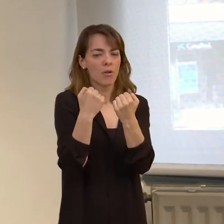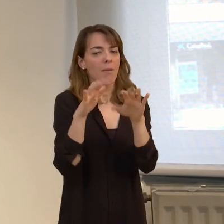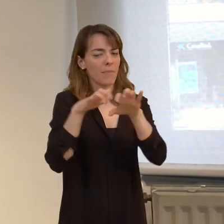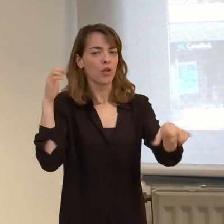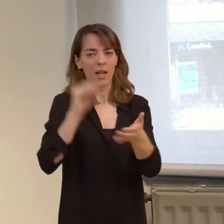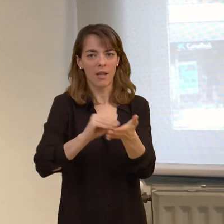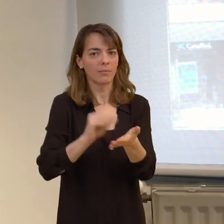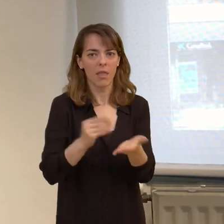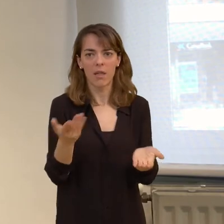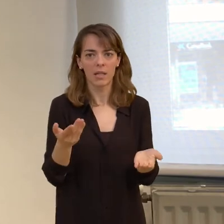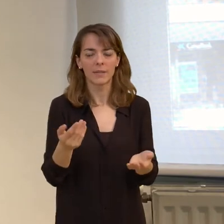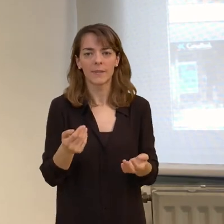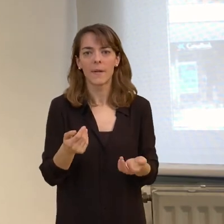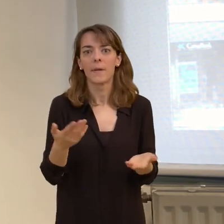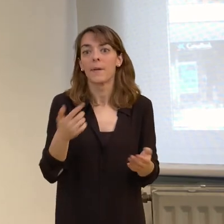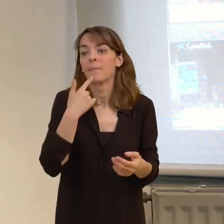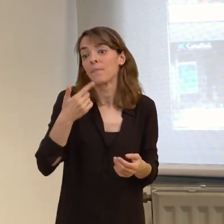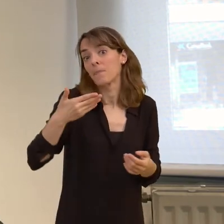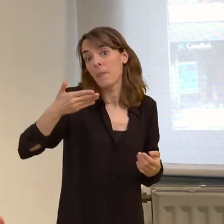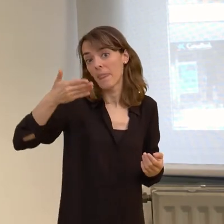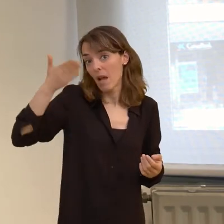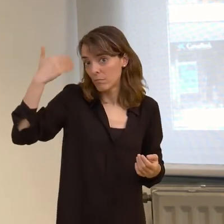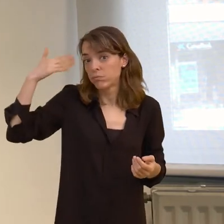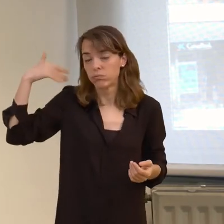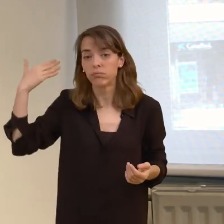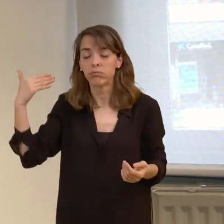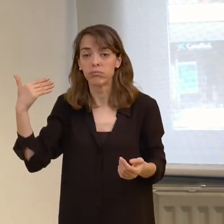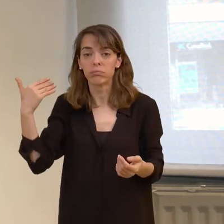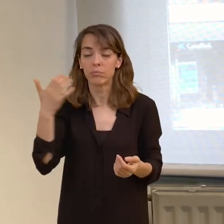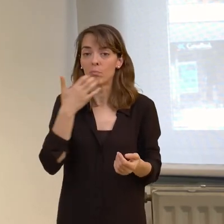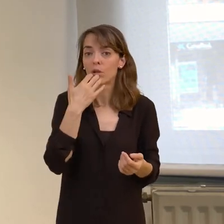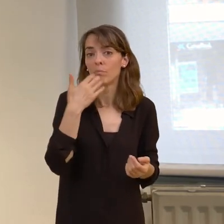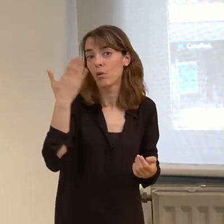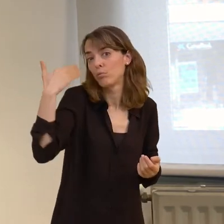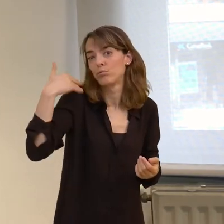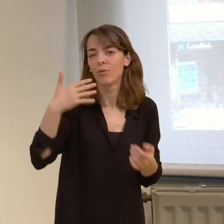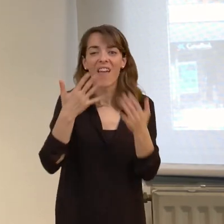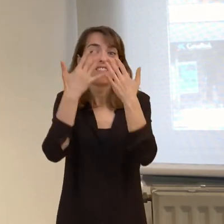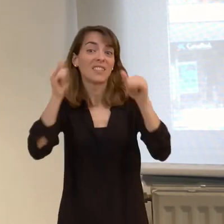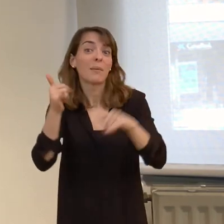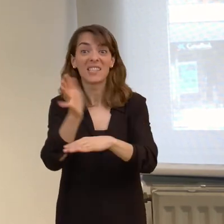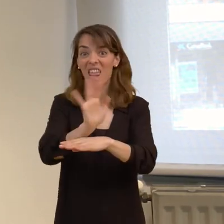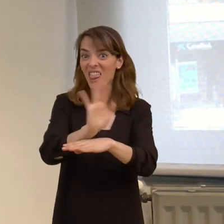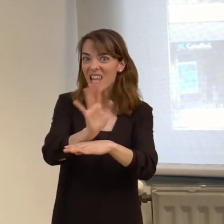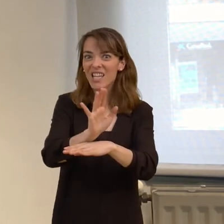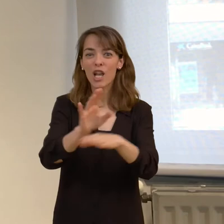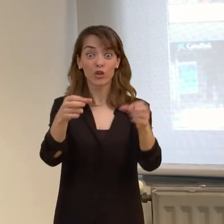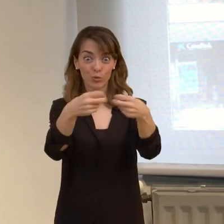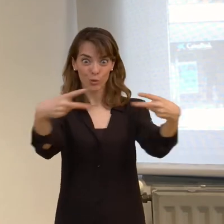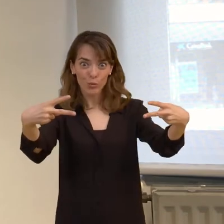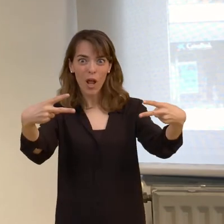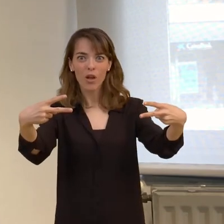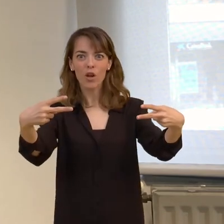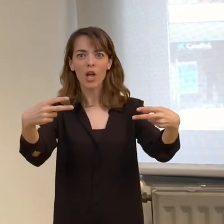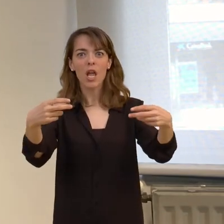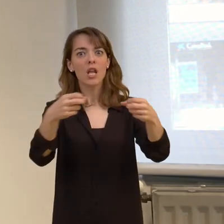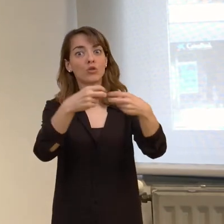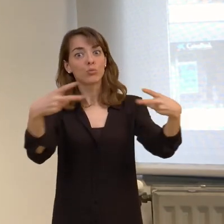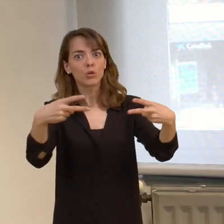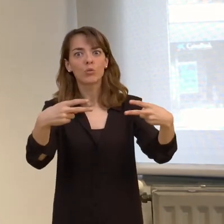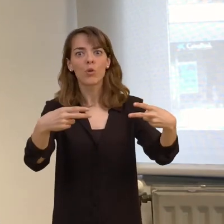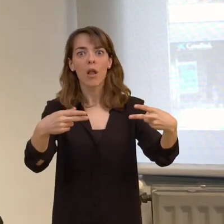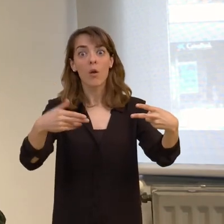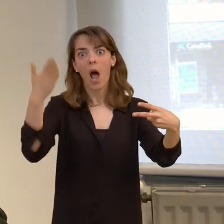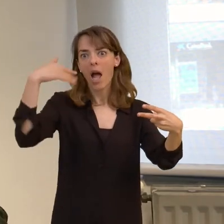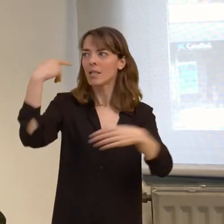ahora. Siempre hemos tenido, cuando había en sus orígenes festivales de cine subtitulados, pues el subtítulo tenía que